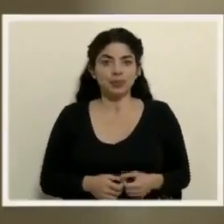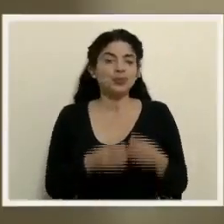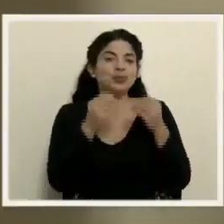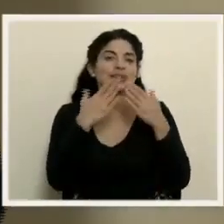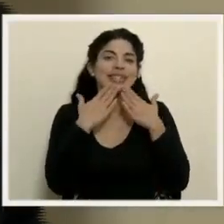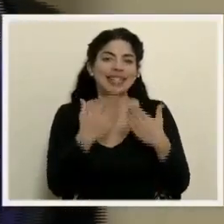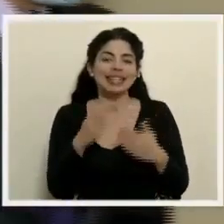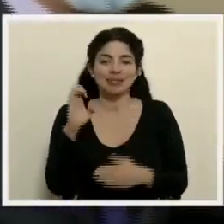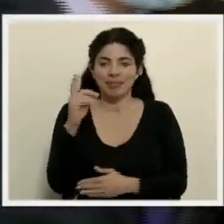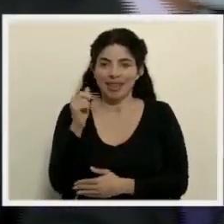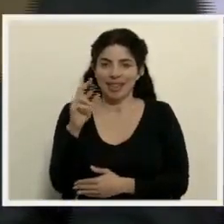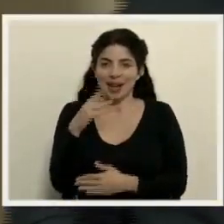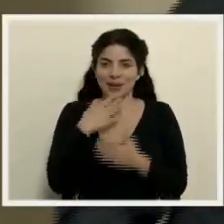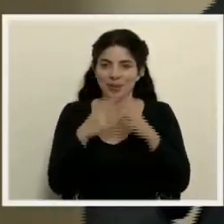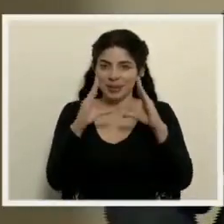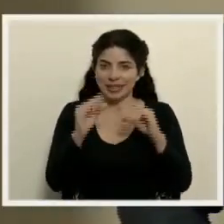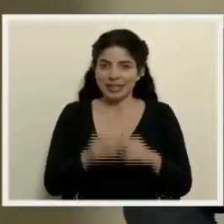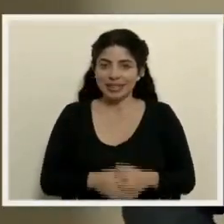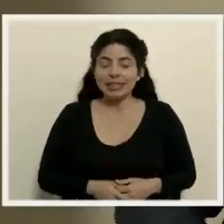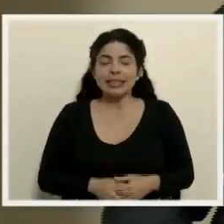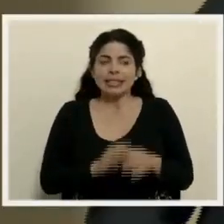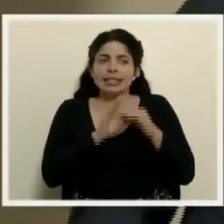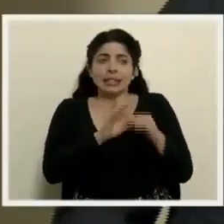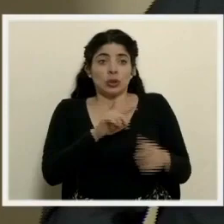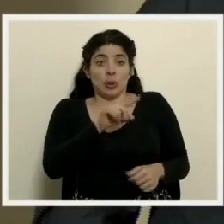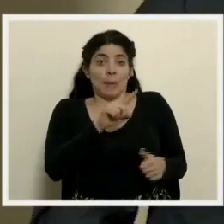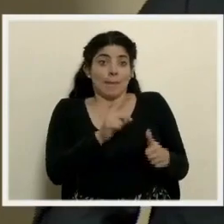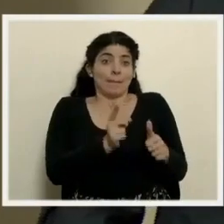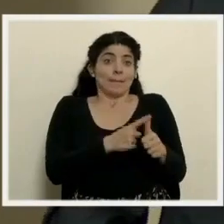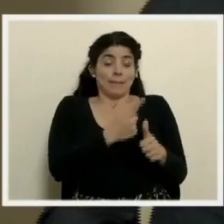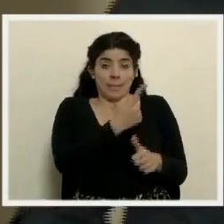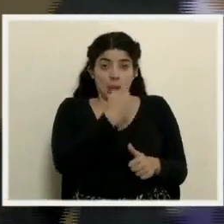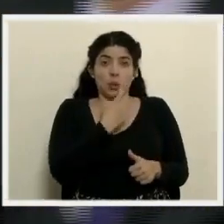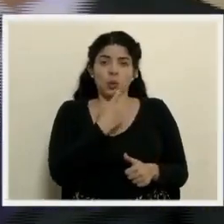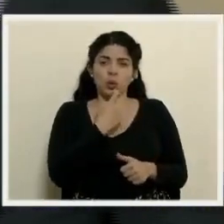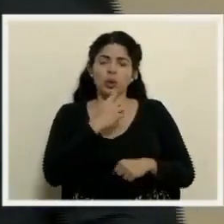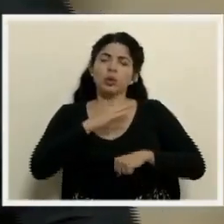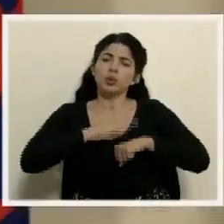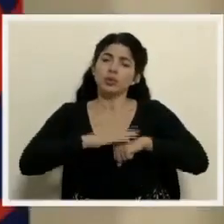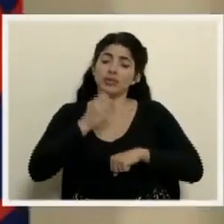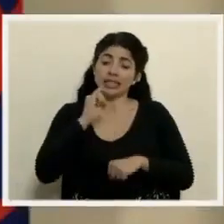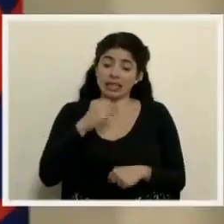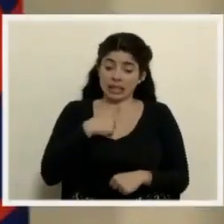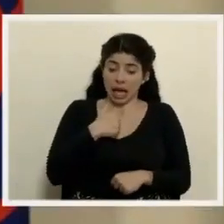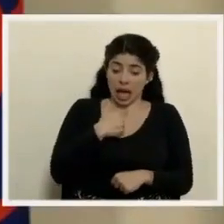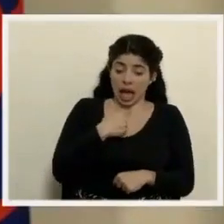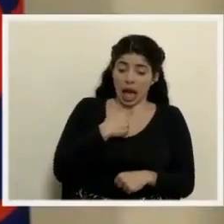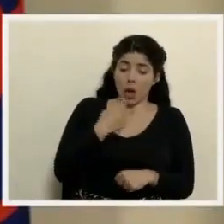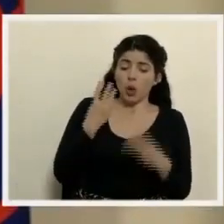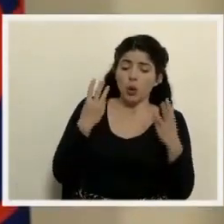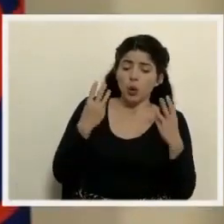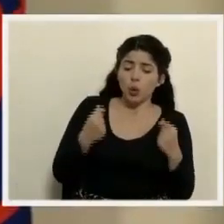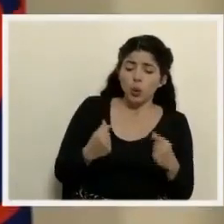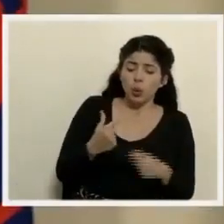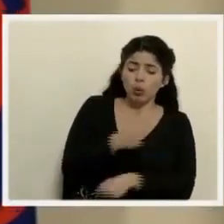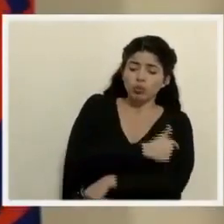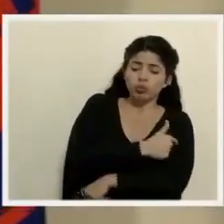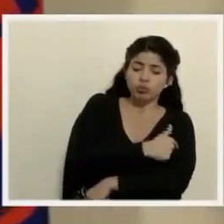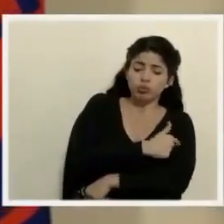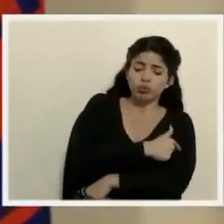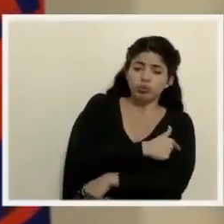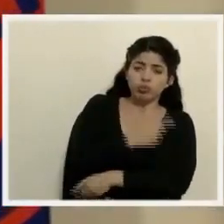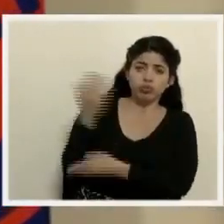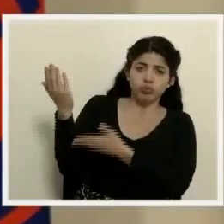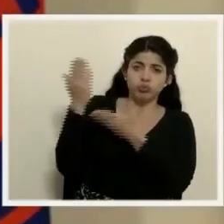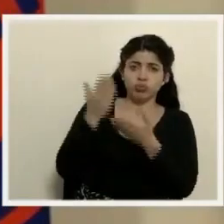Muchísimas gracias, don Edgar. Muy buenas tardes. En relación con la primera pregunta sobre si tenemos un número determinado de las dosis que se estarían